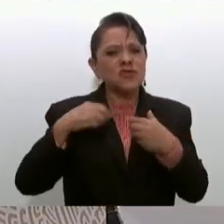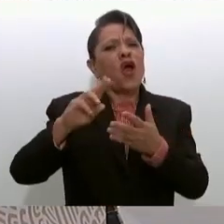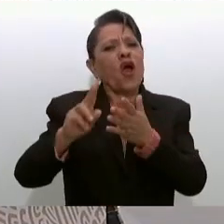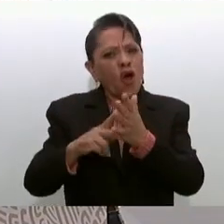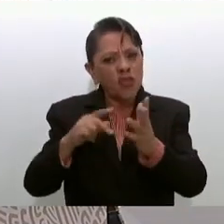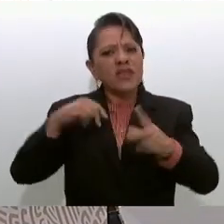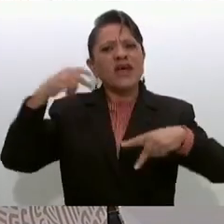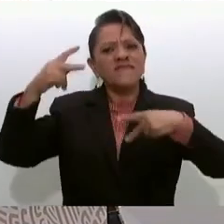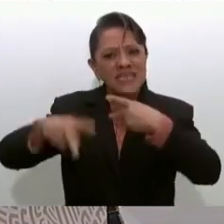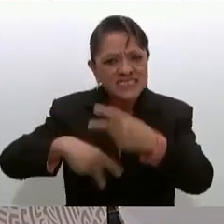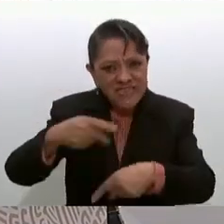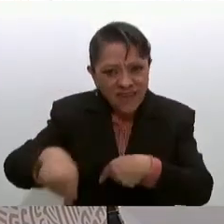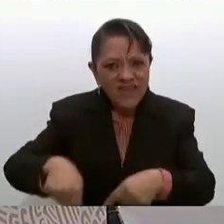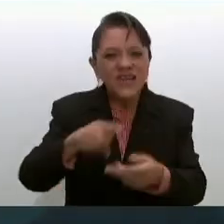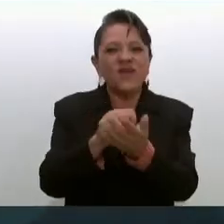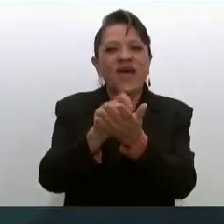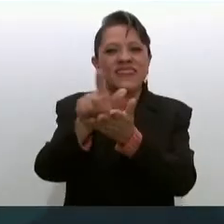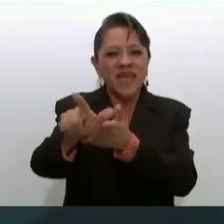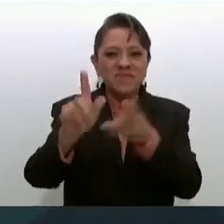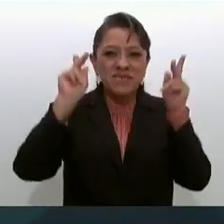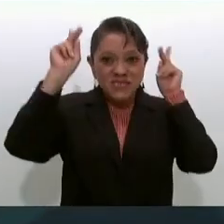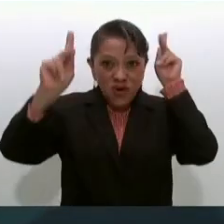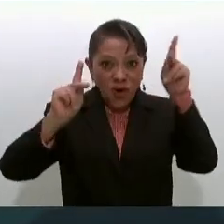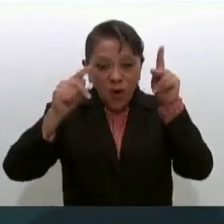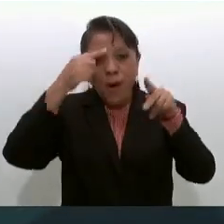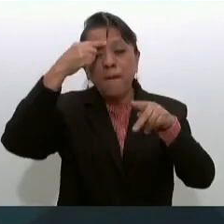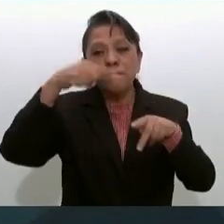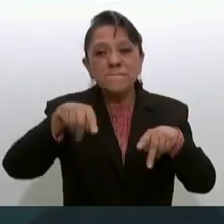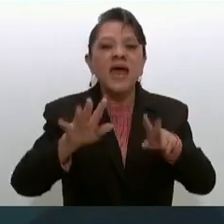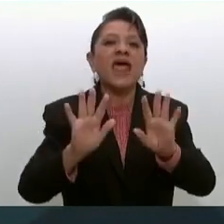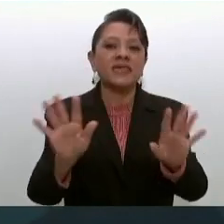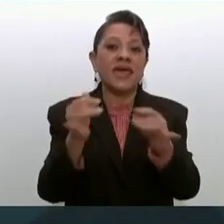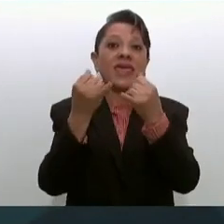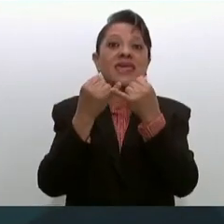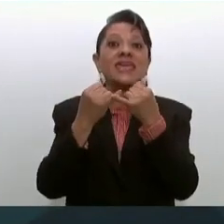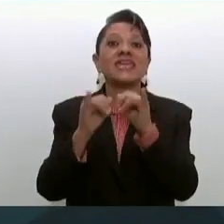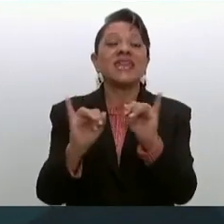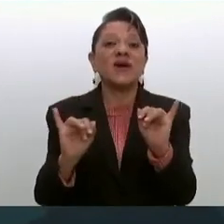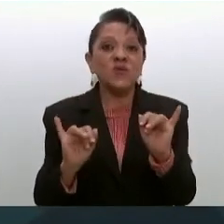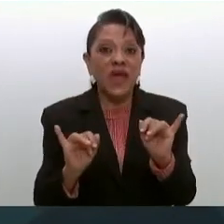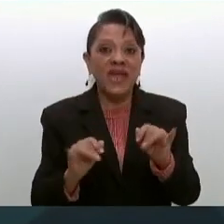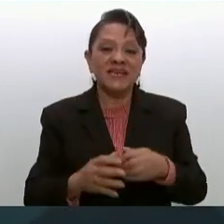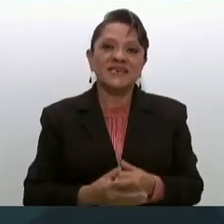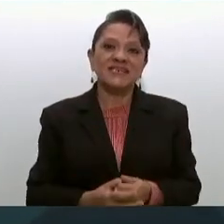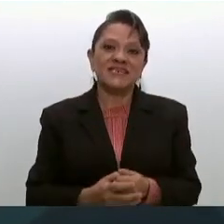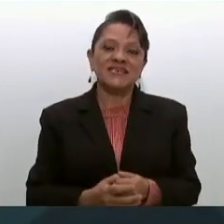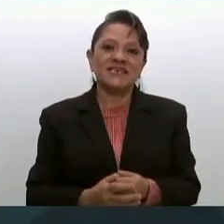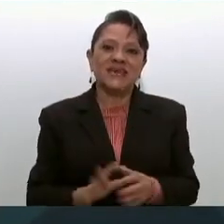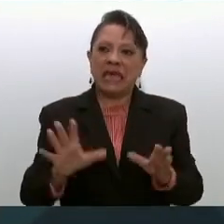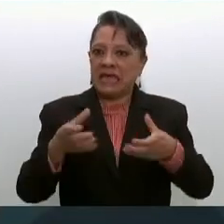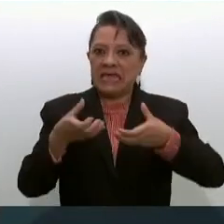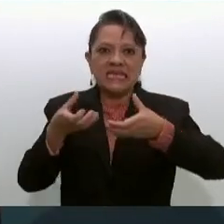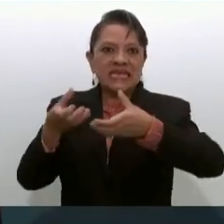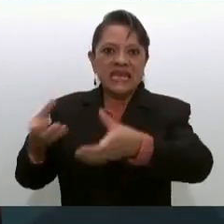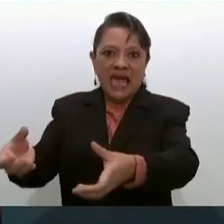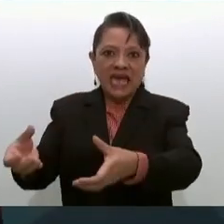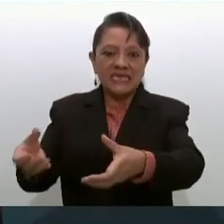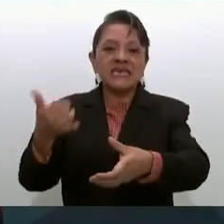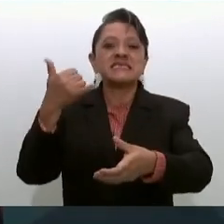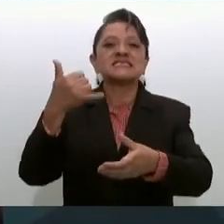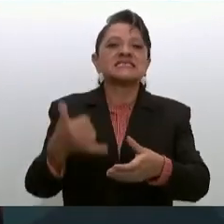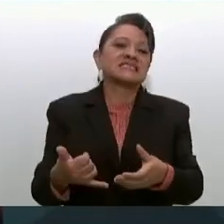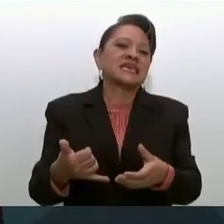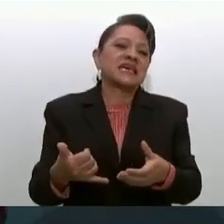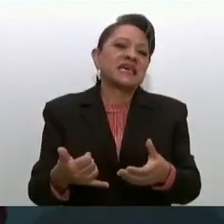Temisco para ya inaugurar las calles y la urbanización